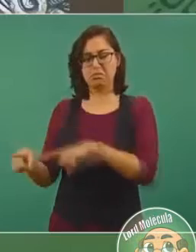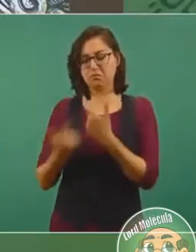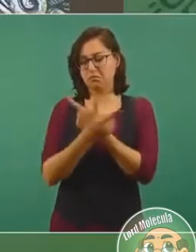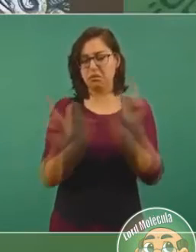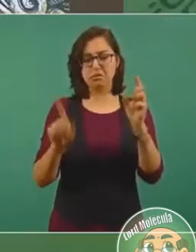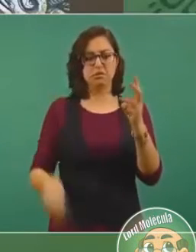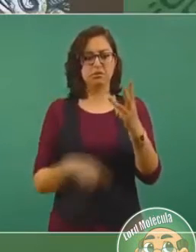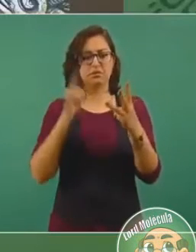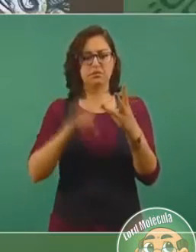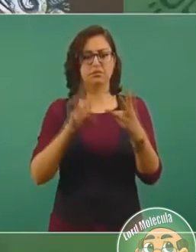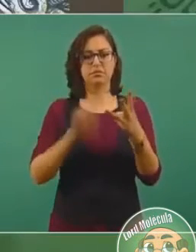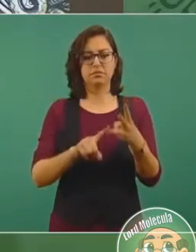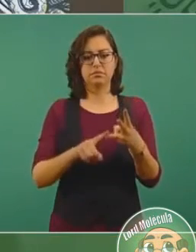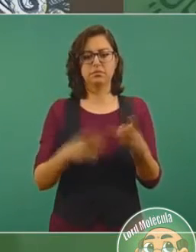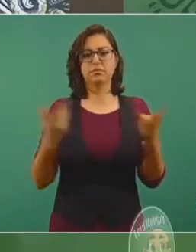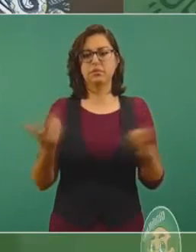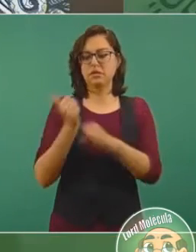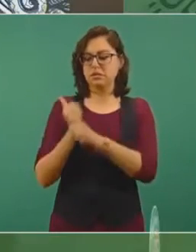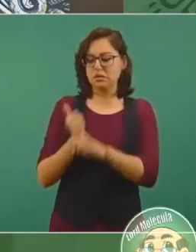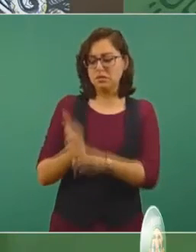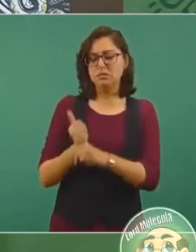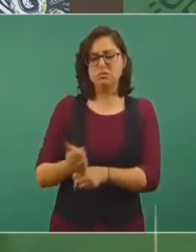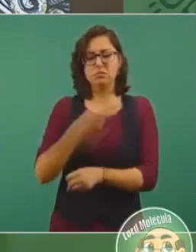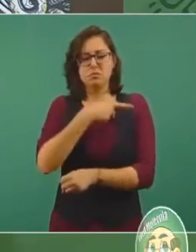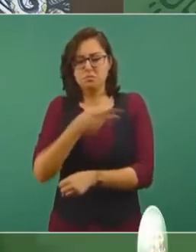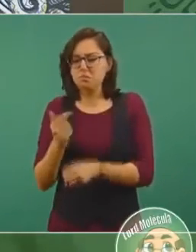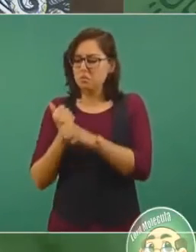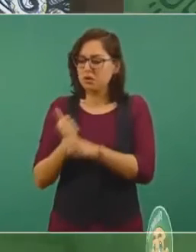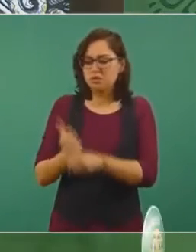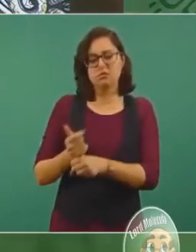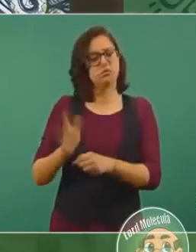La libertad de vivir sin penurias, sin miseria.